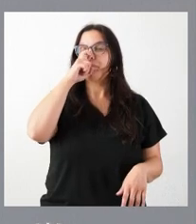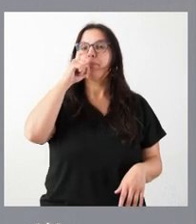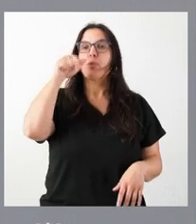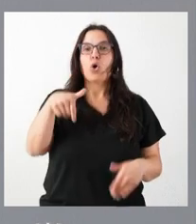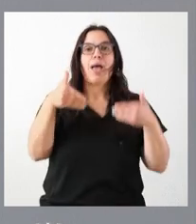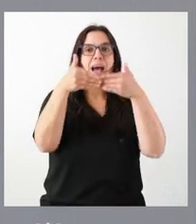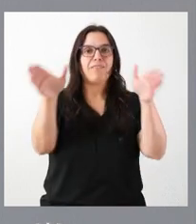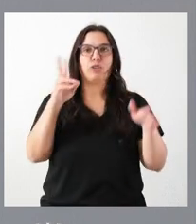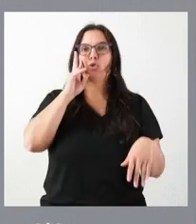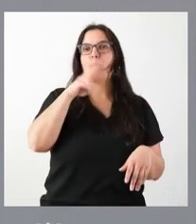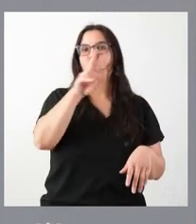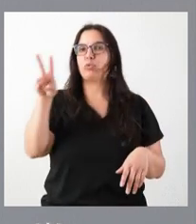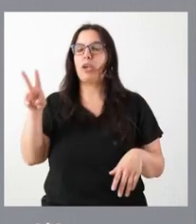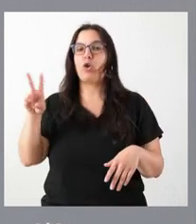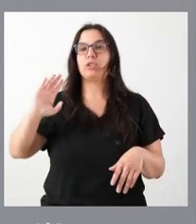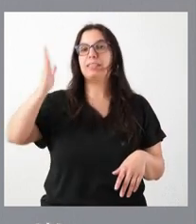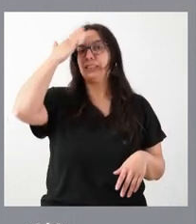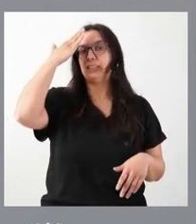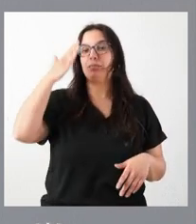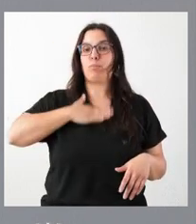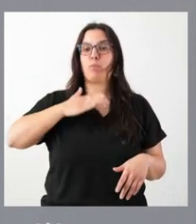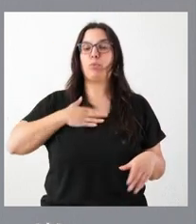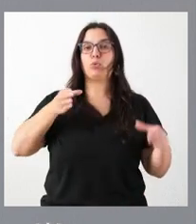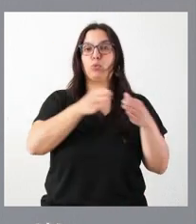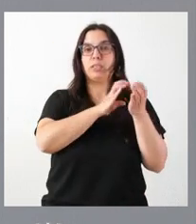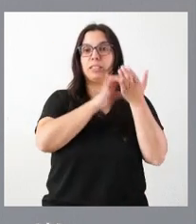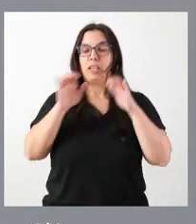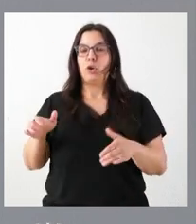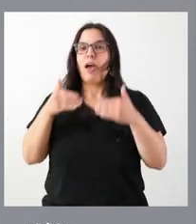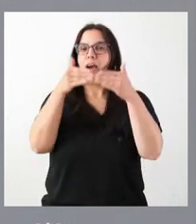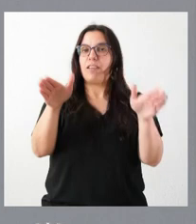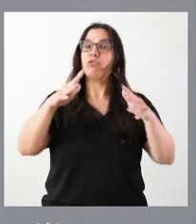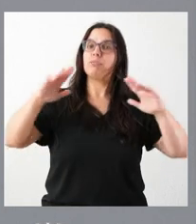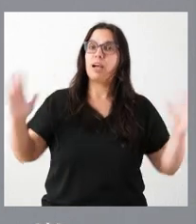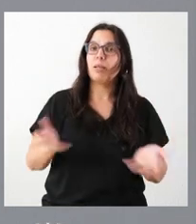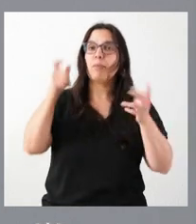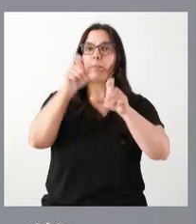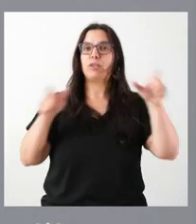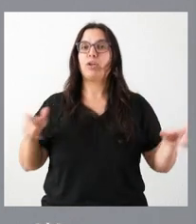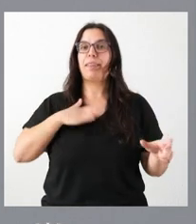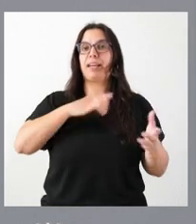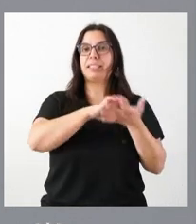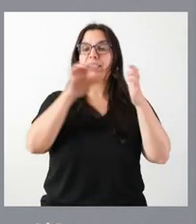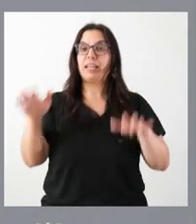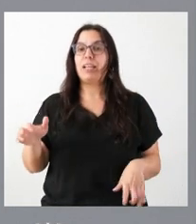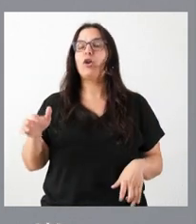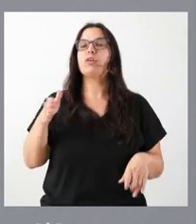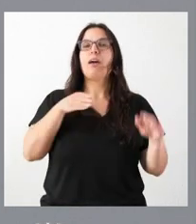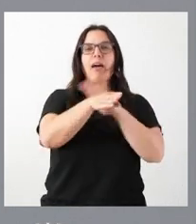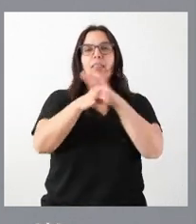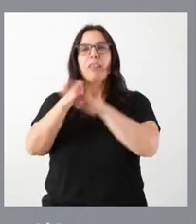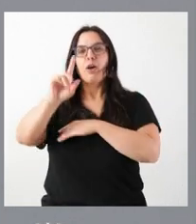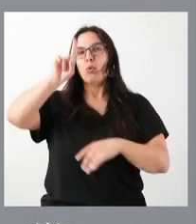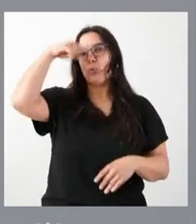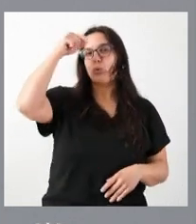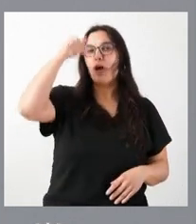abiertos los museos, titularidad y gestión de la Junta de Castilla y León. Animamos a las personas de Castilla y León que puedan acceder a la cultura, que es un